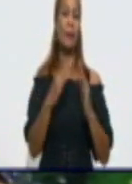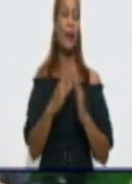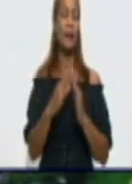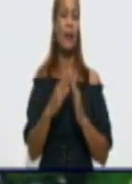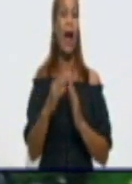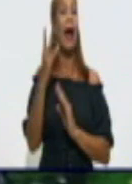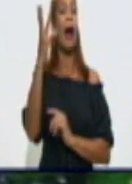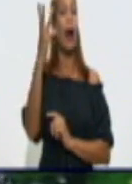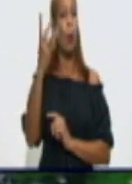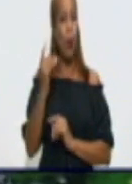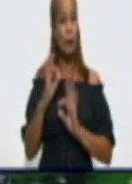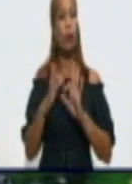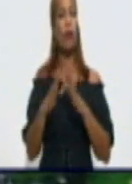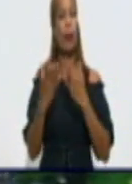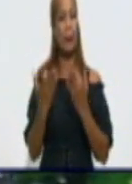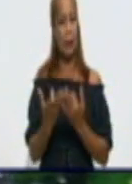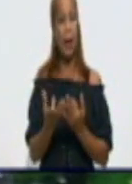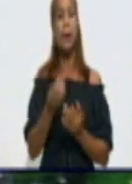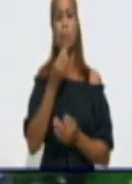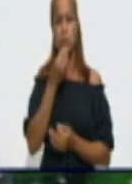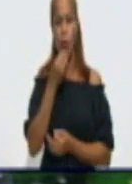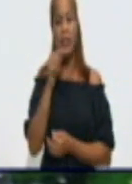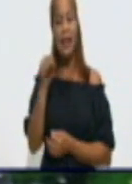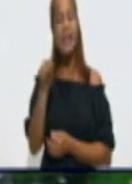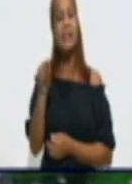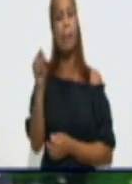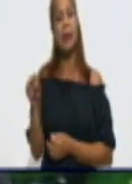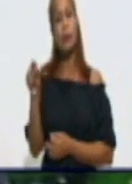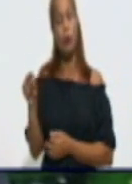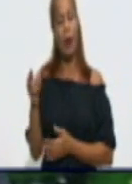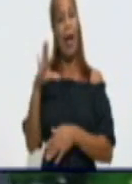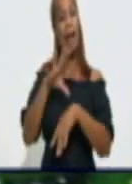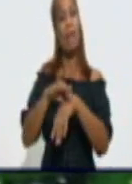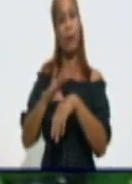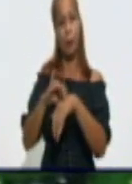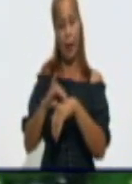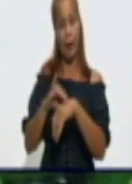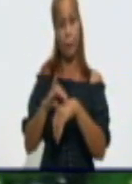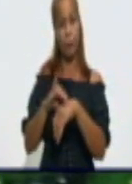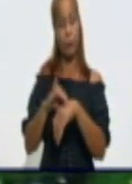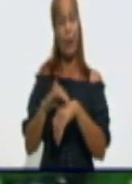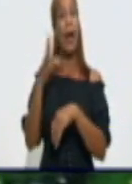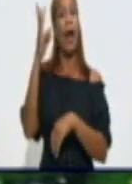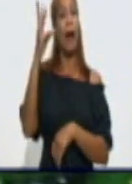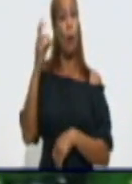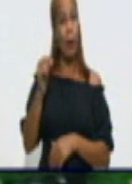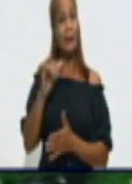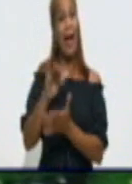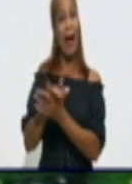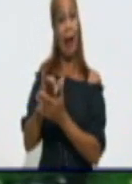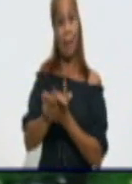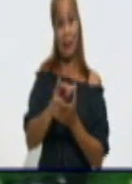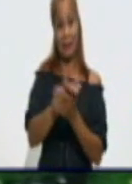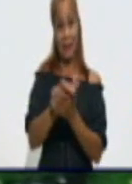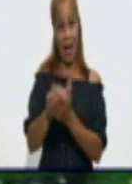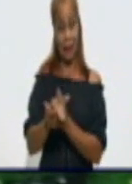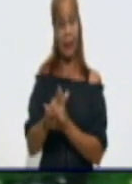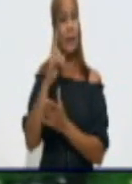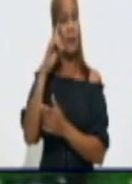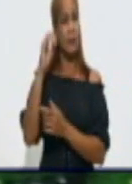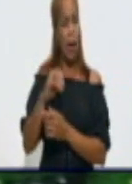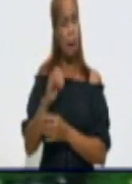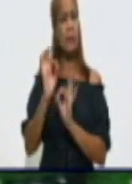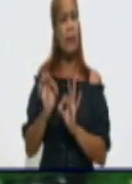familiares pudo enfermar esa persona, a cuántas amistades que enseguida aparecen en la casa